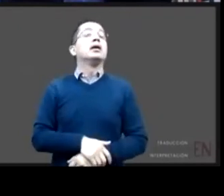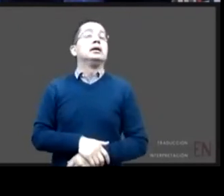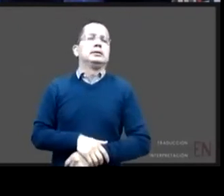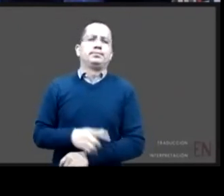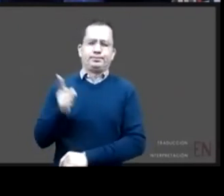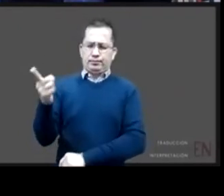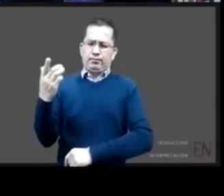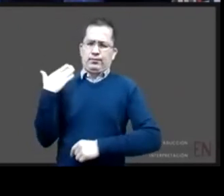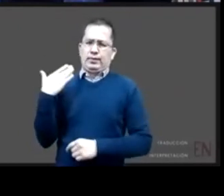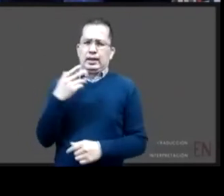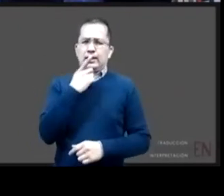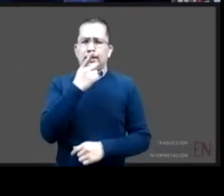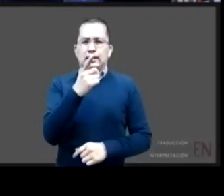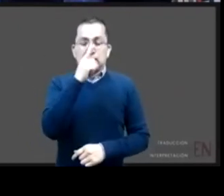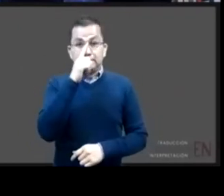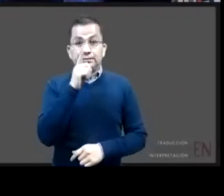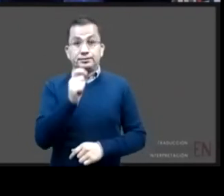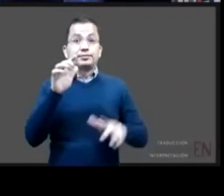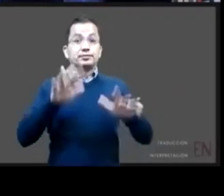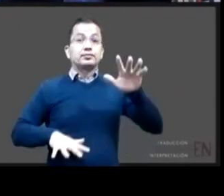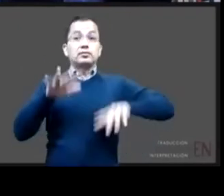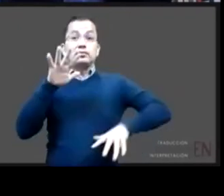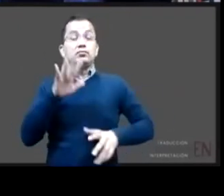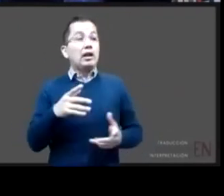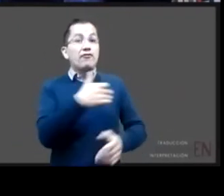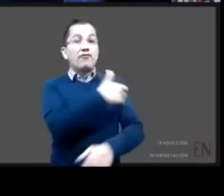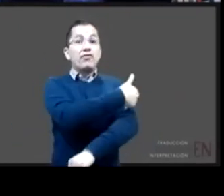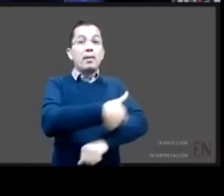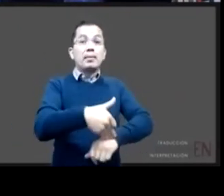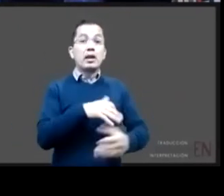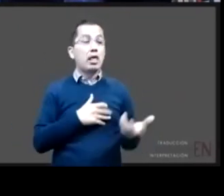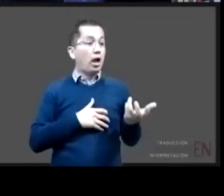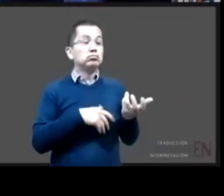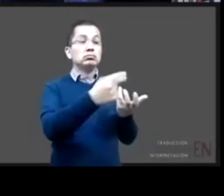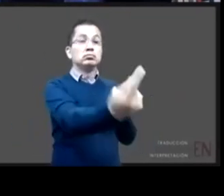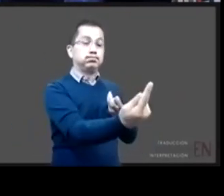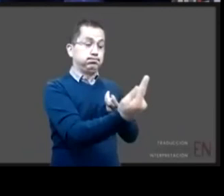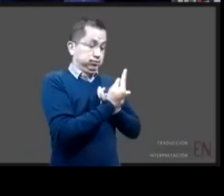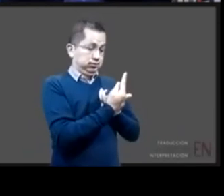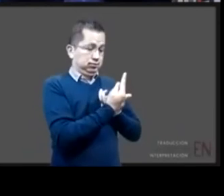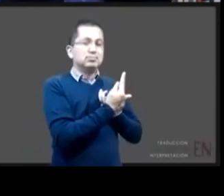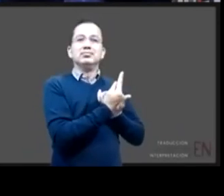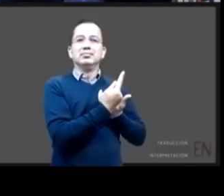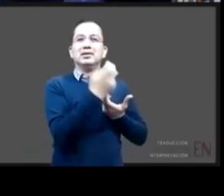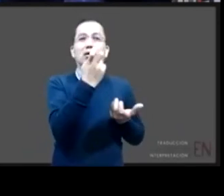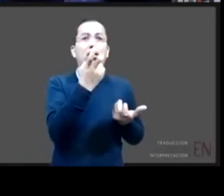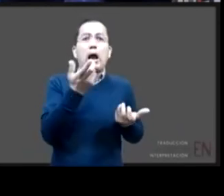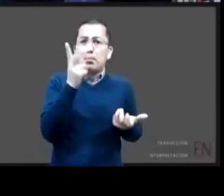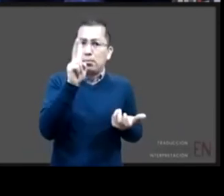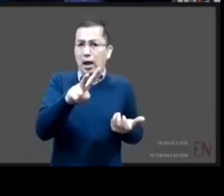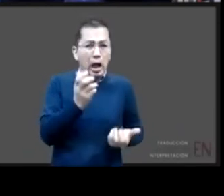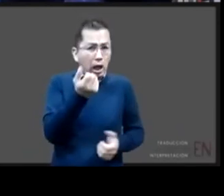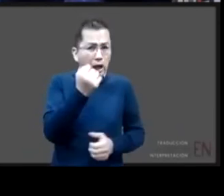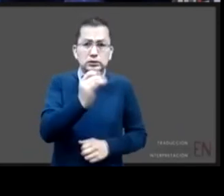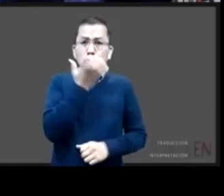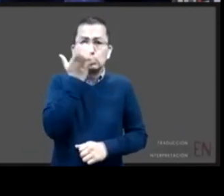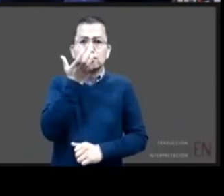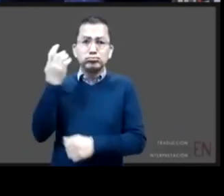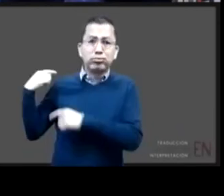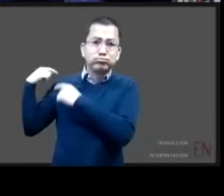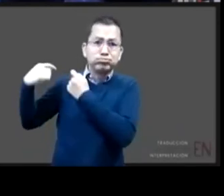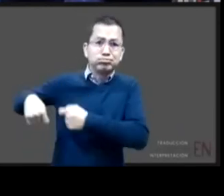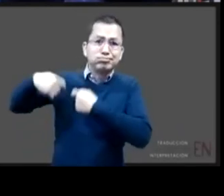estos acogimientos se venían dando de facto nosotros les llamábamos redes de apoyo o redes de soporte familiar que con una